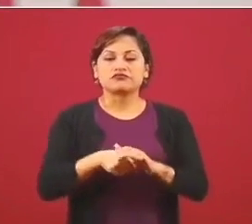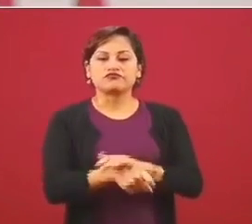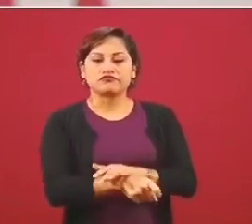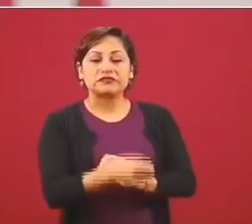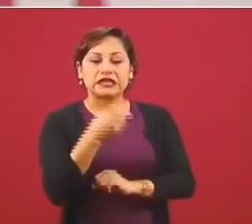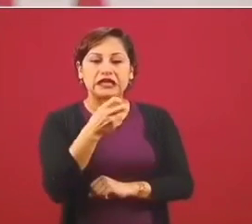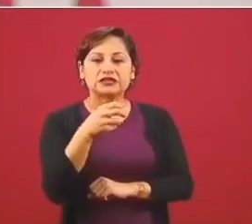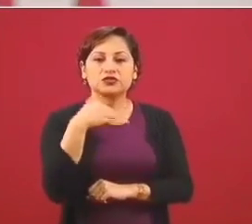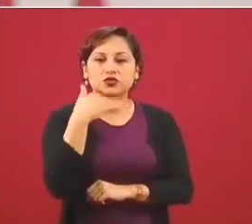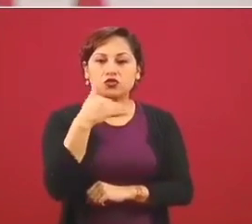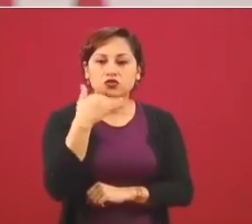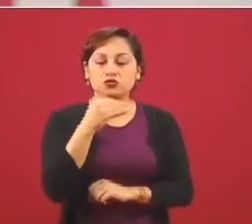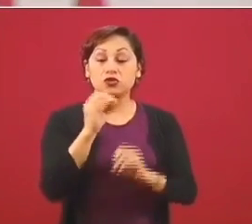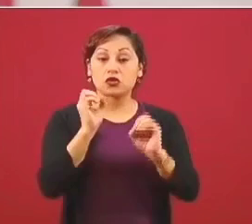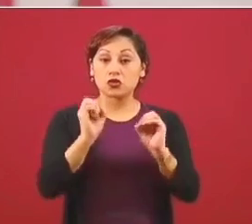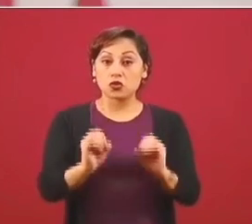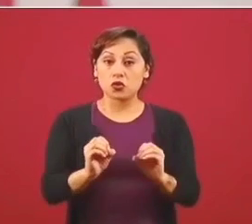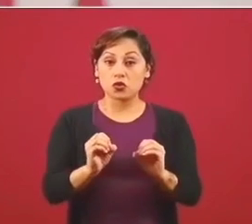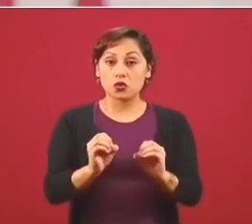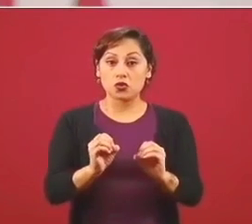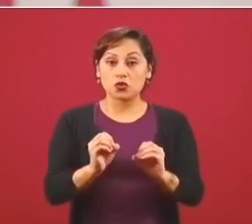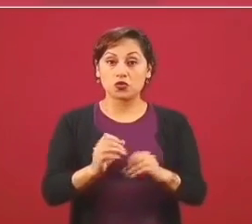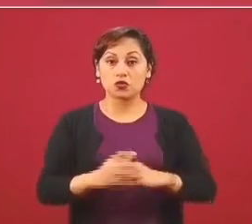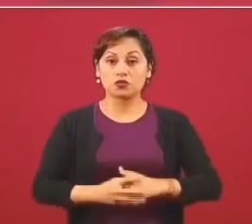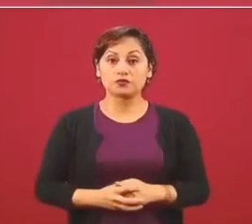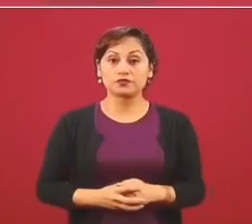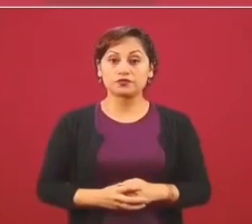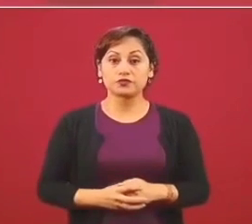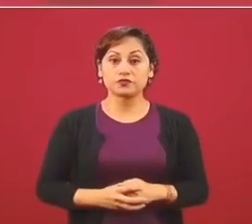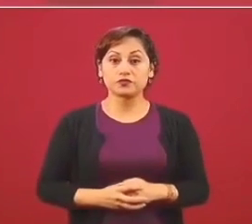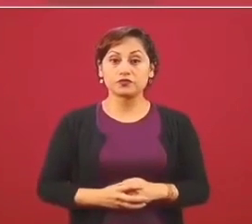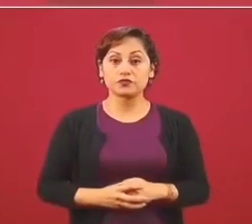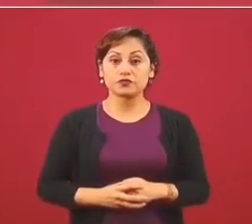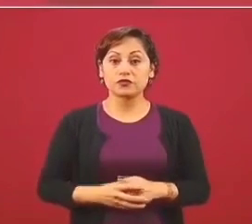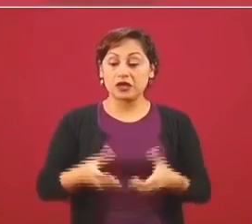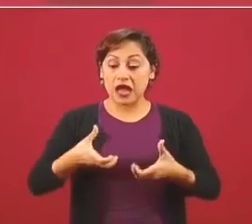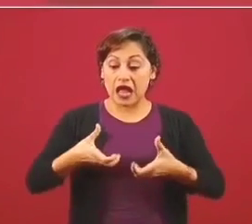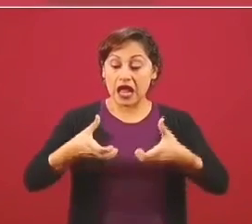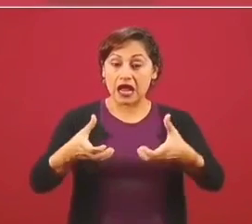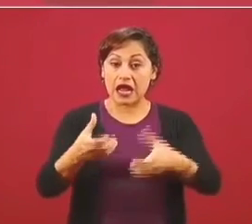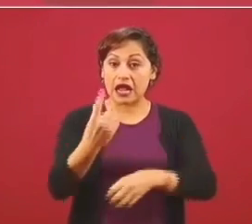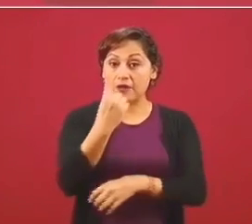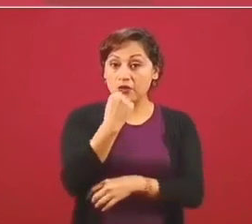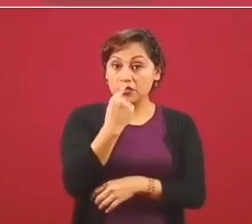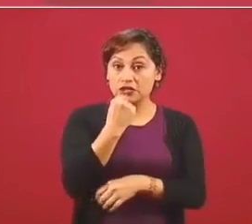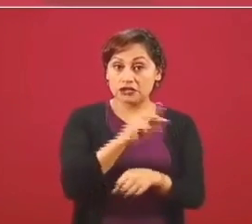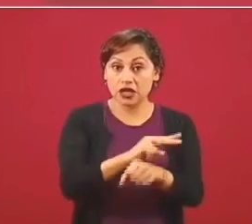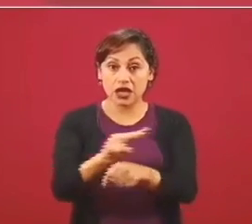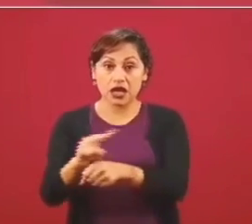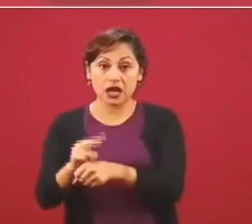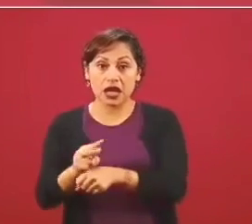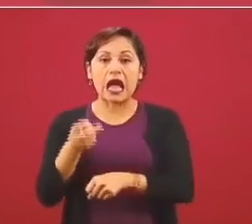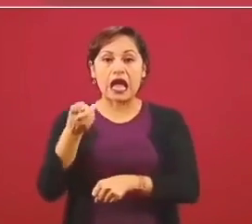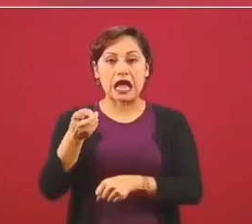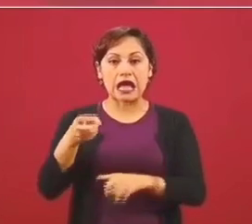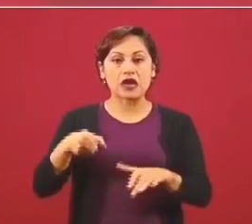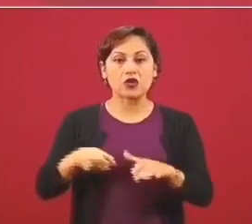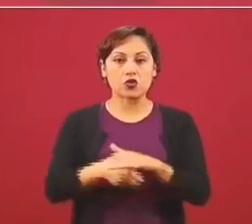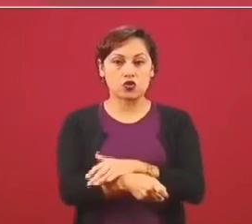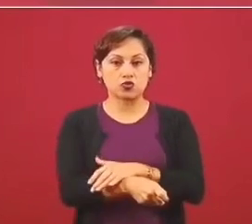a los agentes de tránsito. Y desde luego todo eso